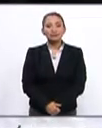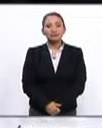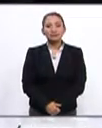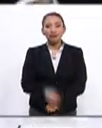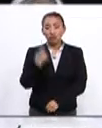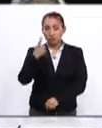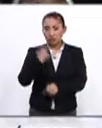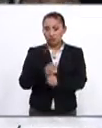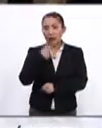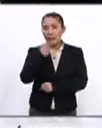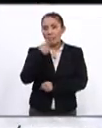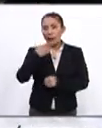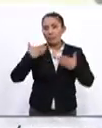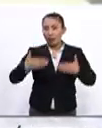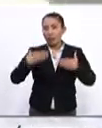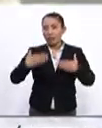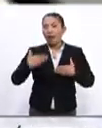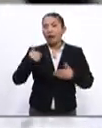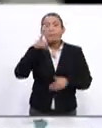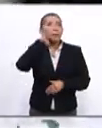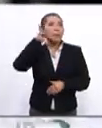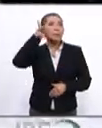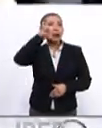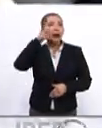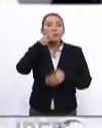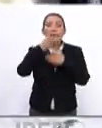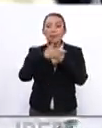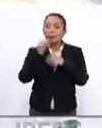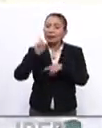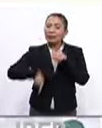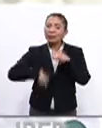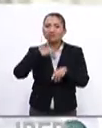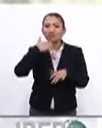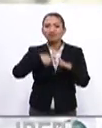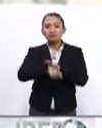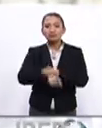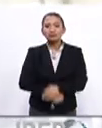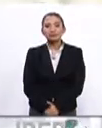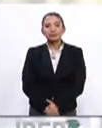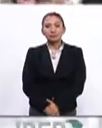Durante su primer discurso en Panamá, el Papa Francisco llama a combatir la corrupción.